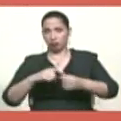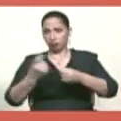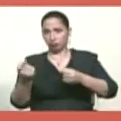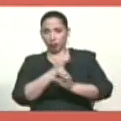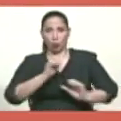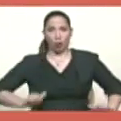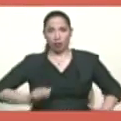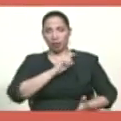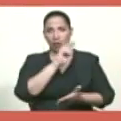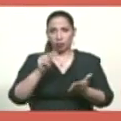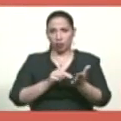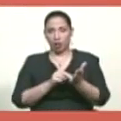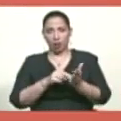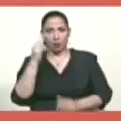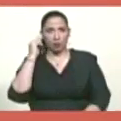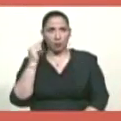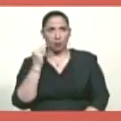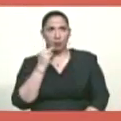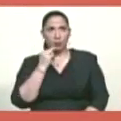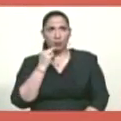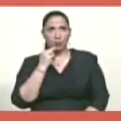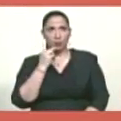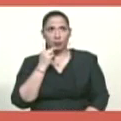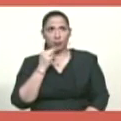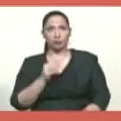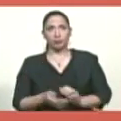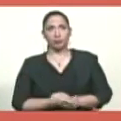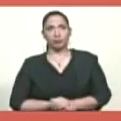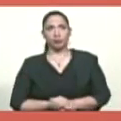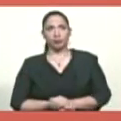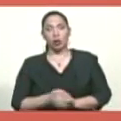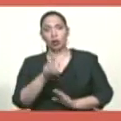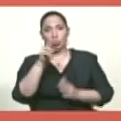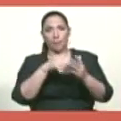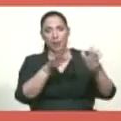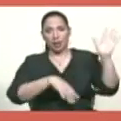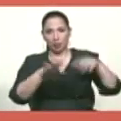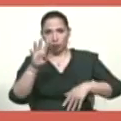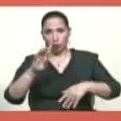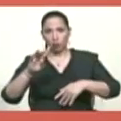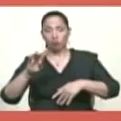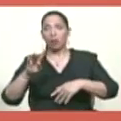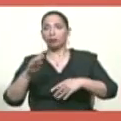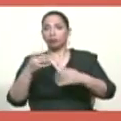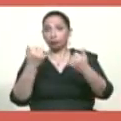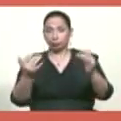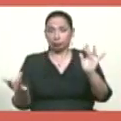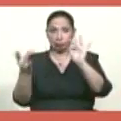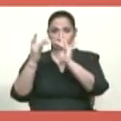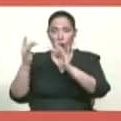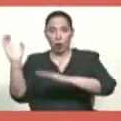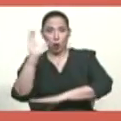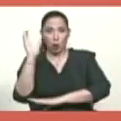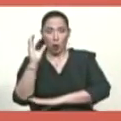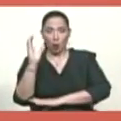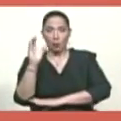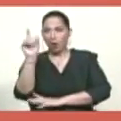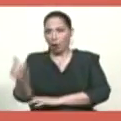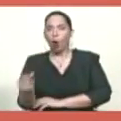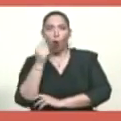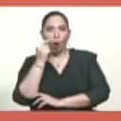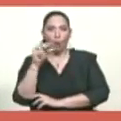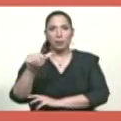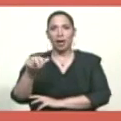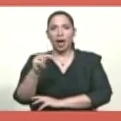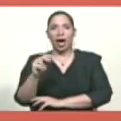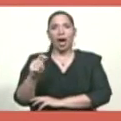en el año 2014, inmediatamente pasa a Colombia, tiene contactos con Antonio Rivero, de quien ya está plenamente